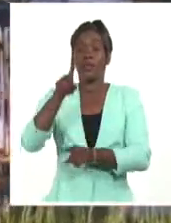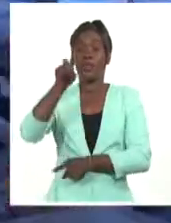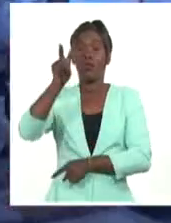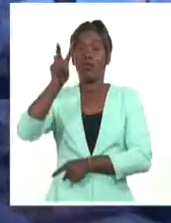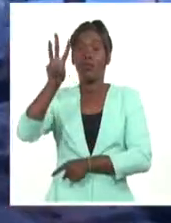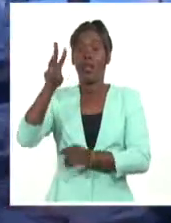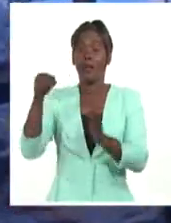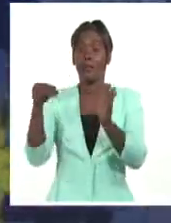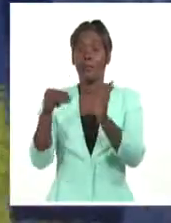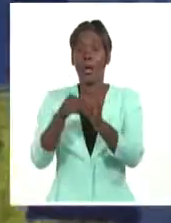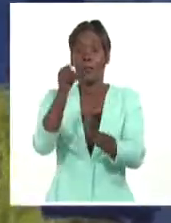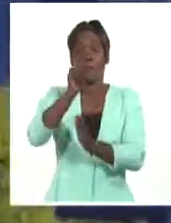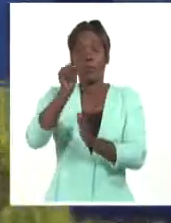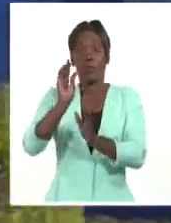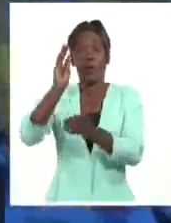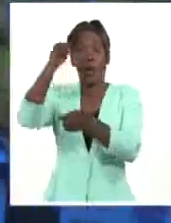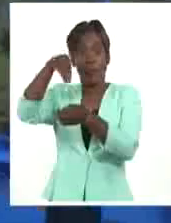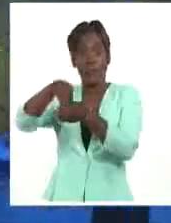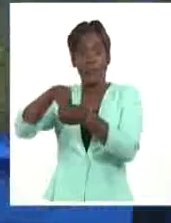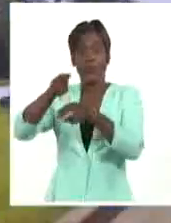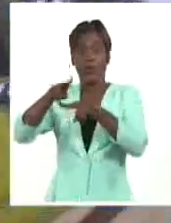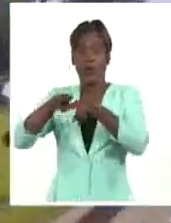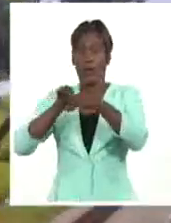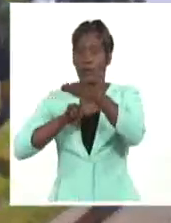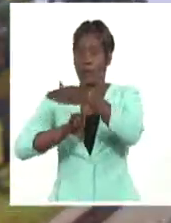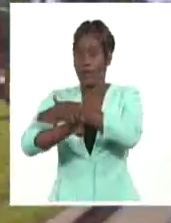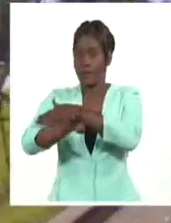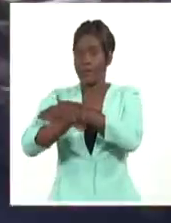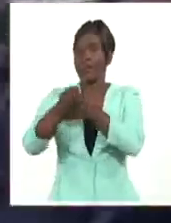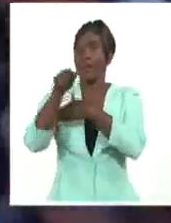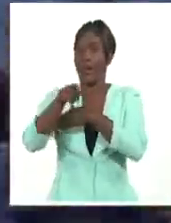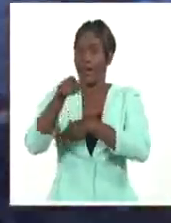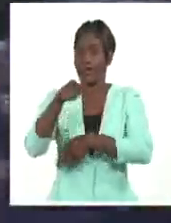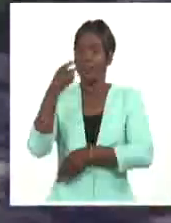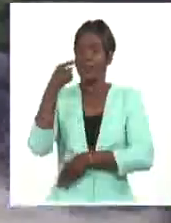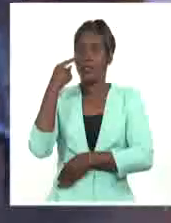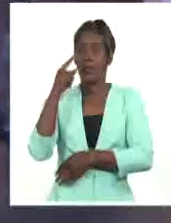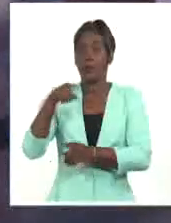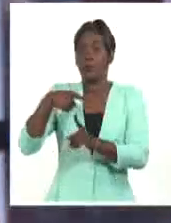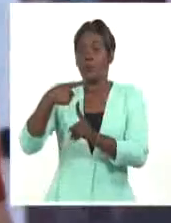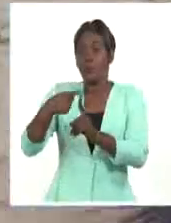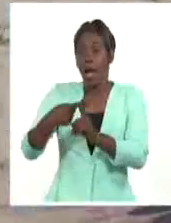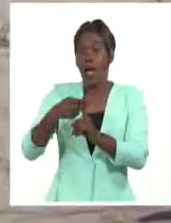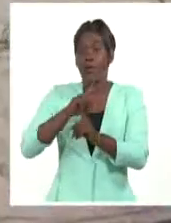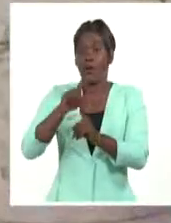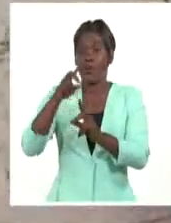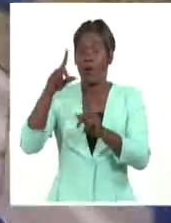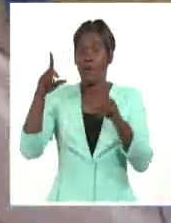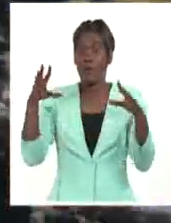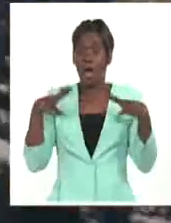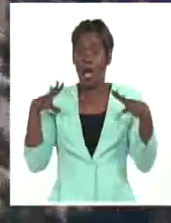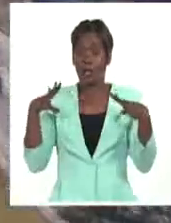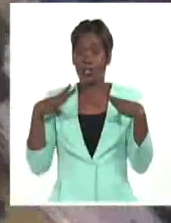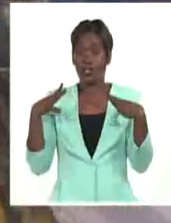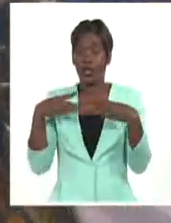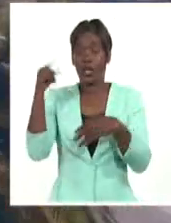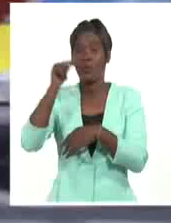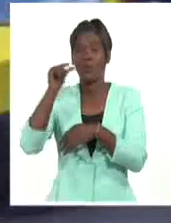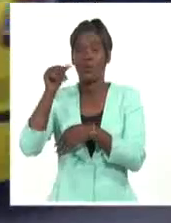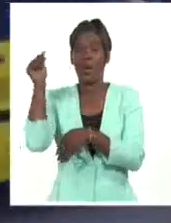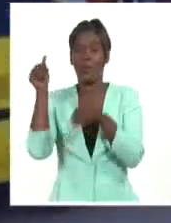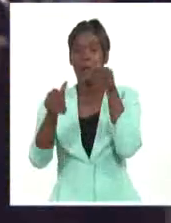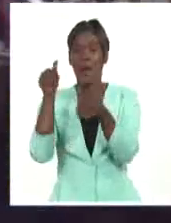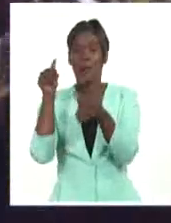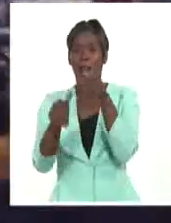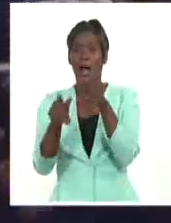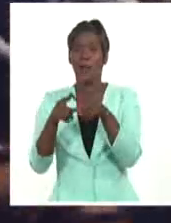los que se suman otras 150 mil personas principalmente en verano, Habana del Este es hoy uno de los municipios de mayor importancia de